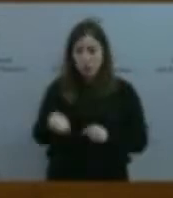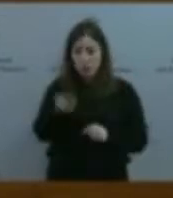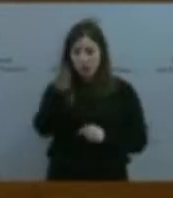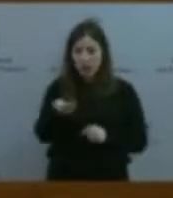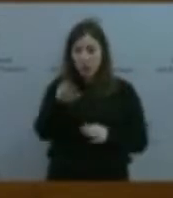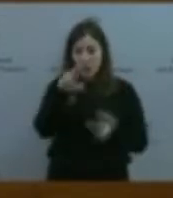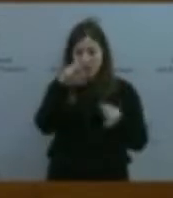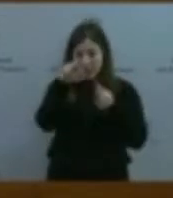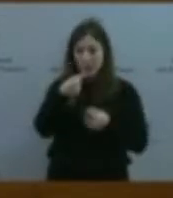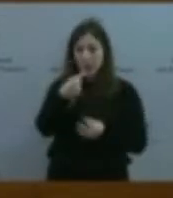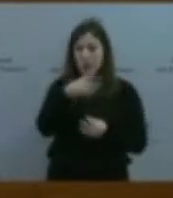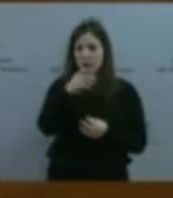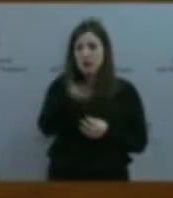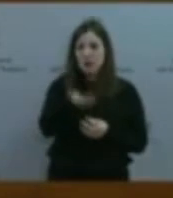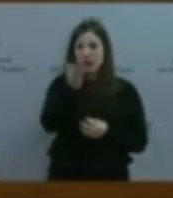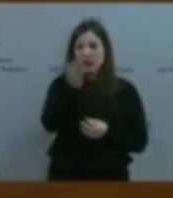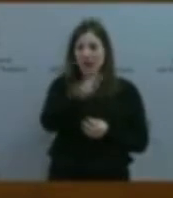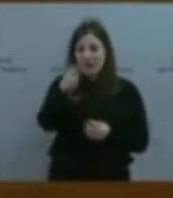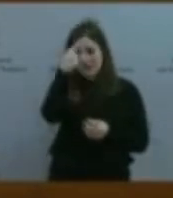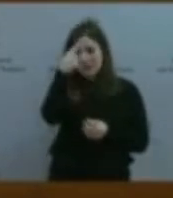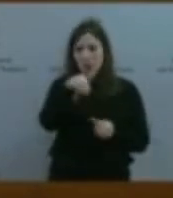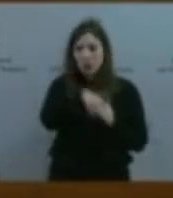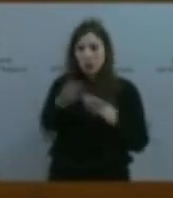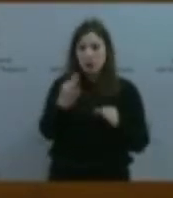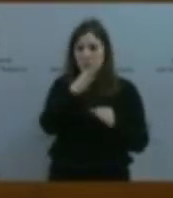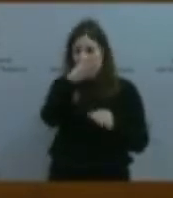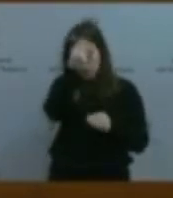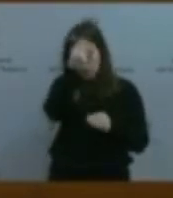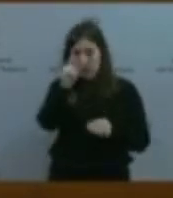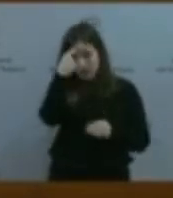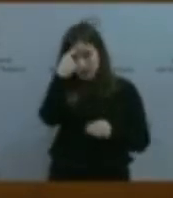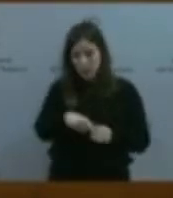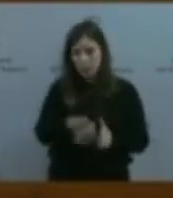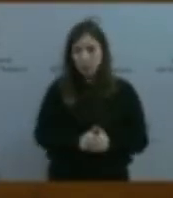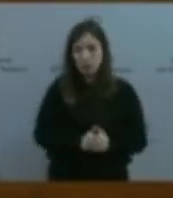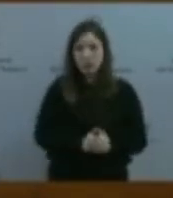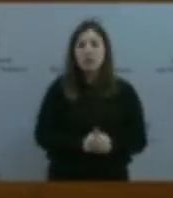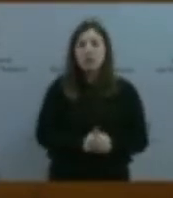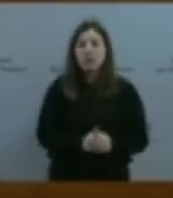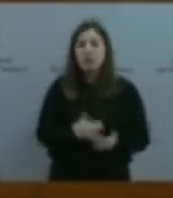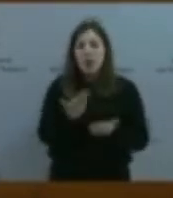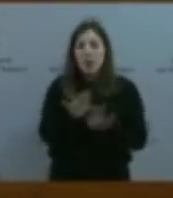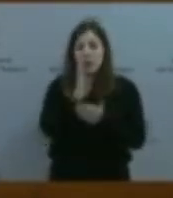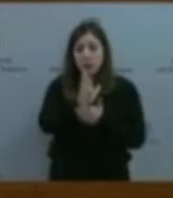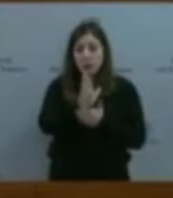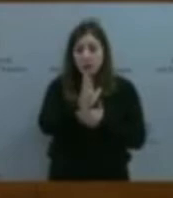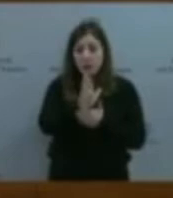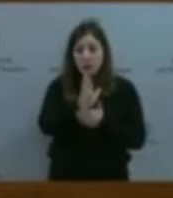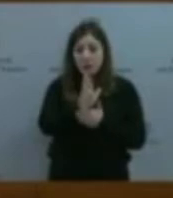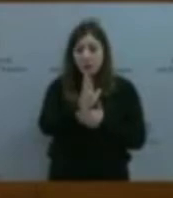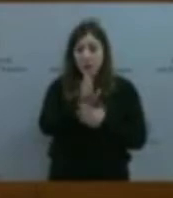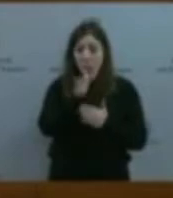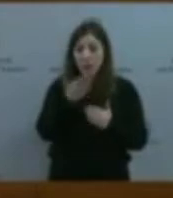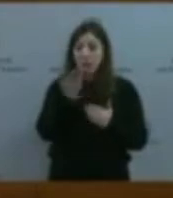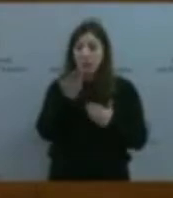votando y que no quede en el olvido, que lo sepamos. Bien, esta propuesta que presentamos a continuación es una propuesta muy sencilla. Es una